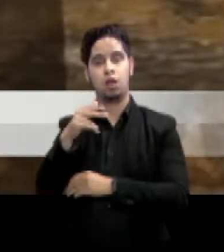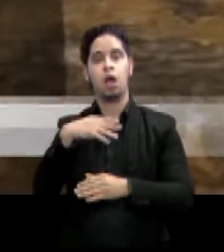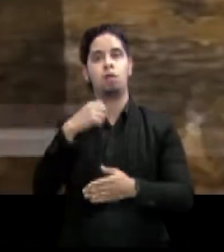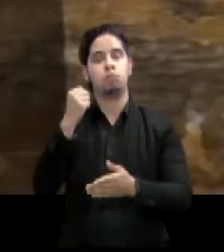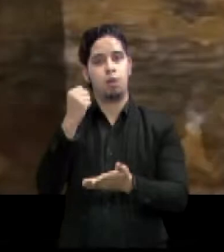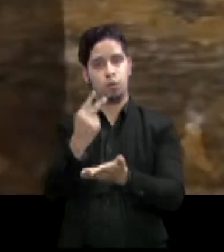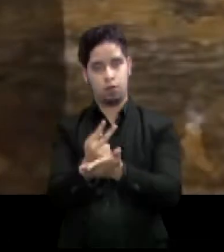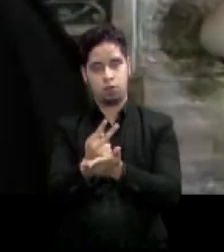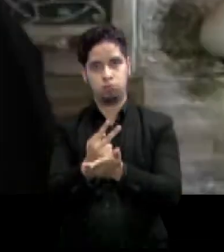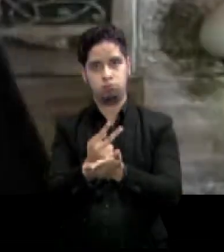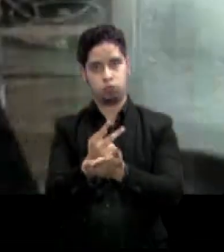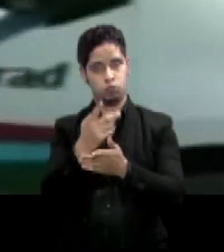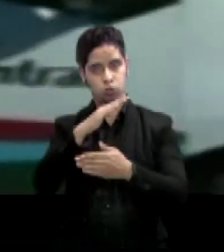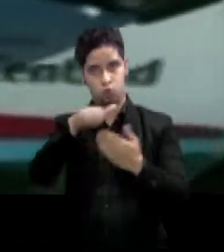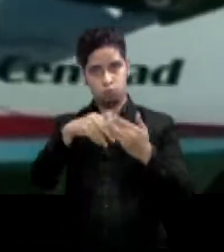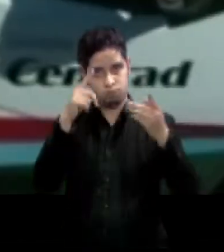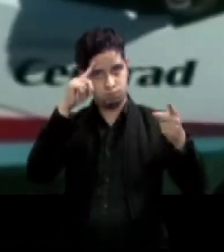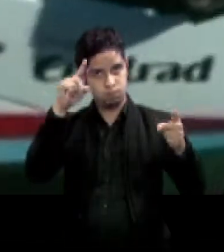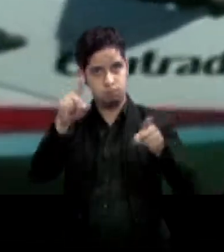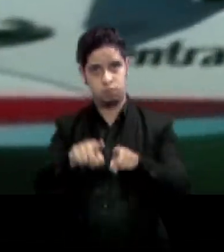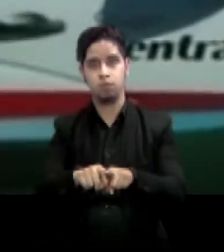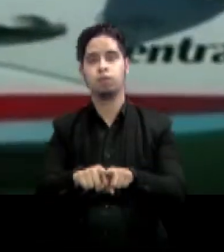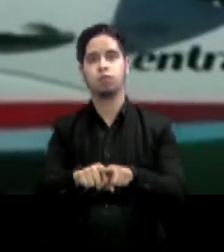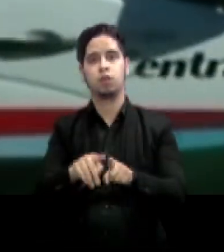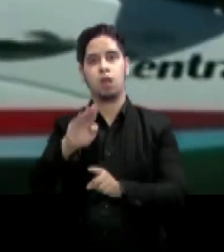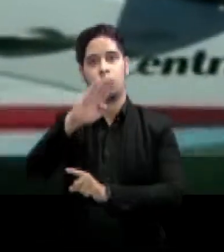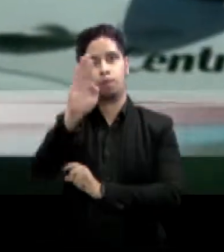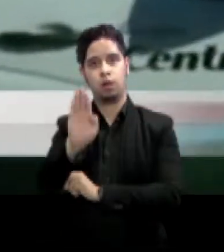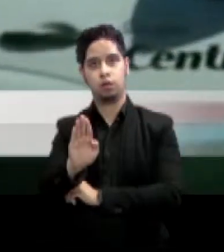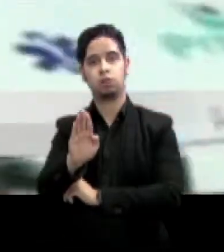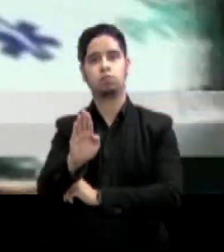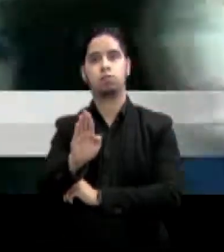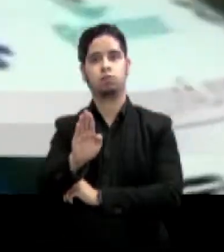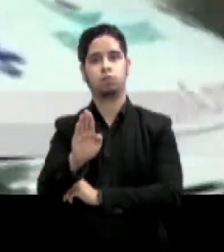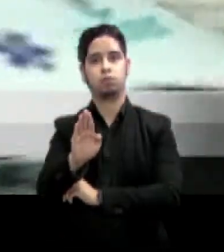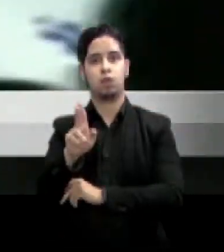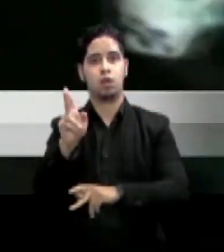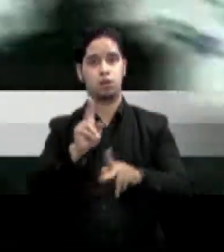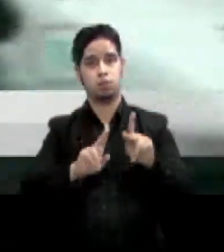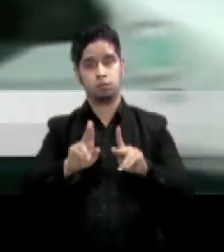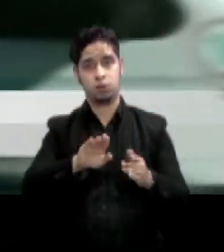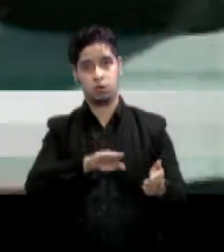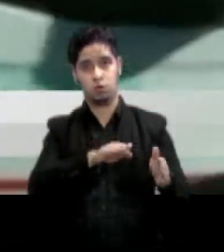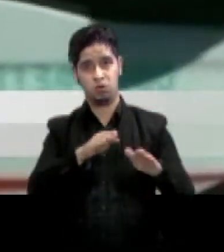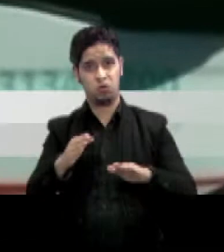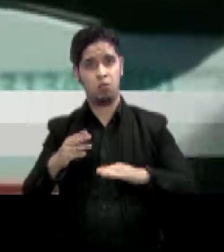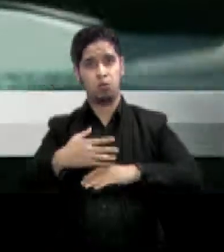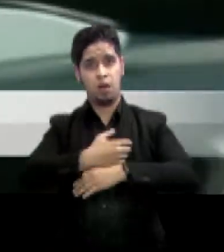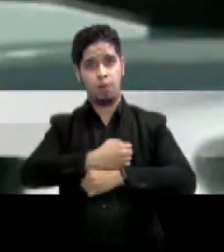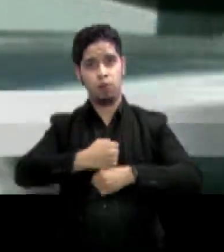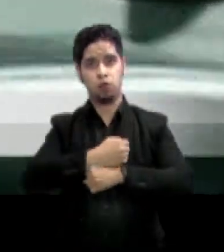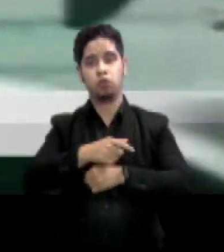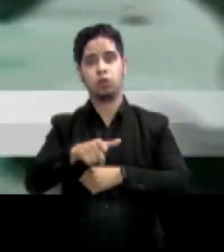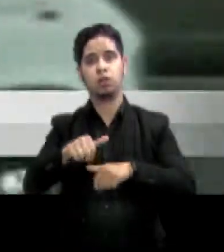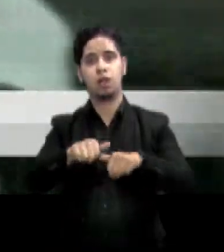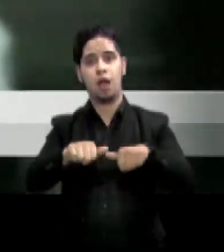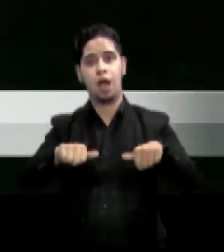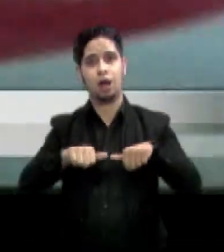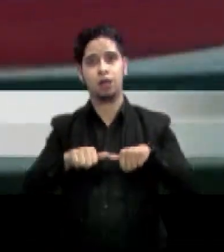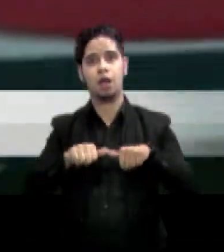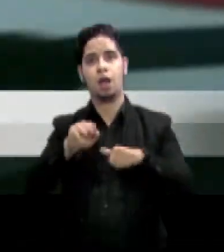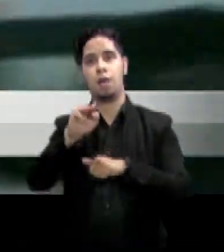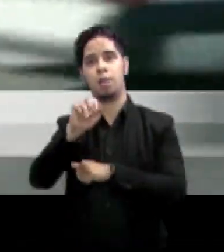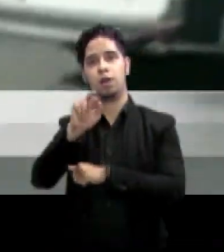unanimidad. En Brasil, el número de víctimas ocasionadas por la explosión de una plataforma marítima de la petrolera Petro